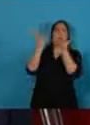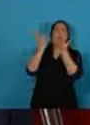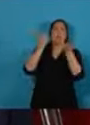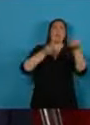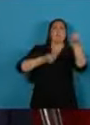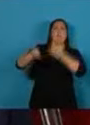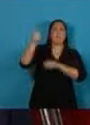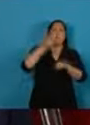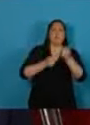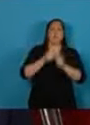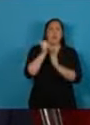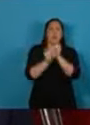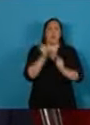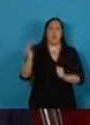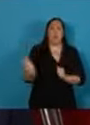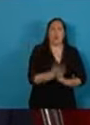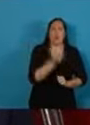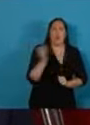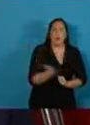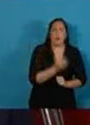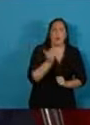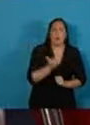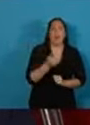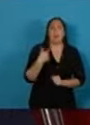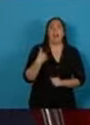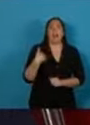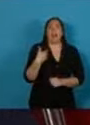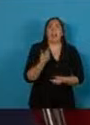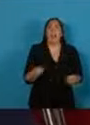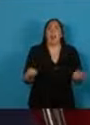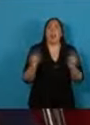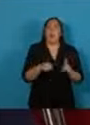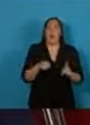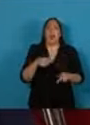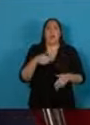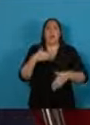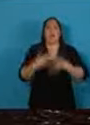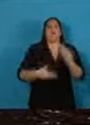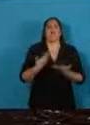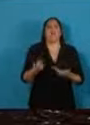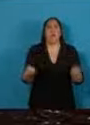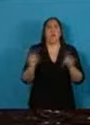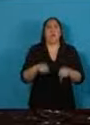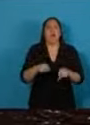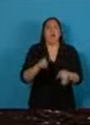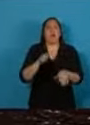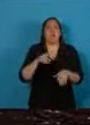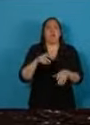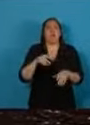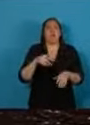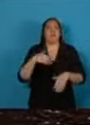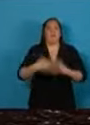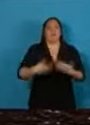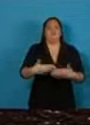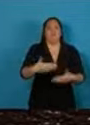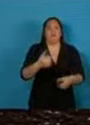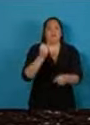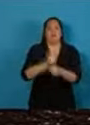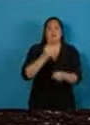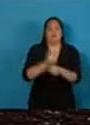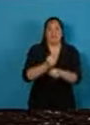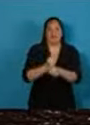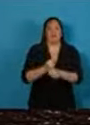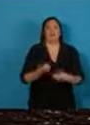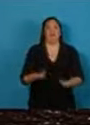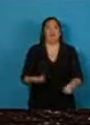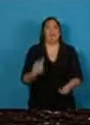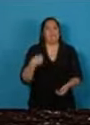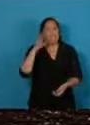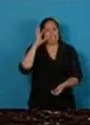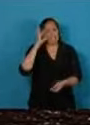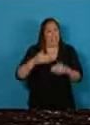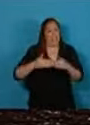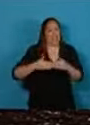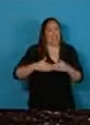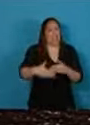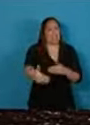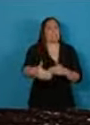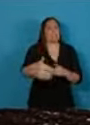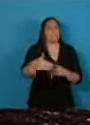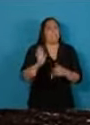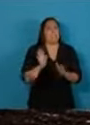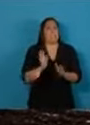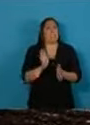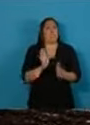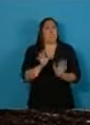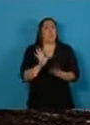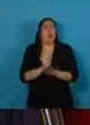productivos para que la Argentina se encienda y pueda volver a caminar. Sabemos que estaremos transitando un sendero